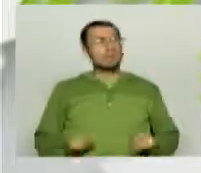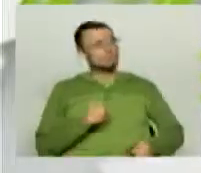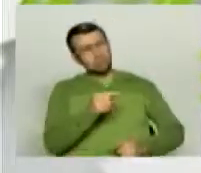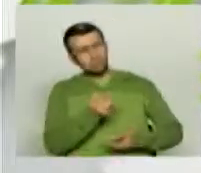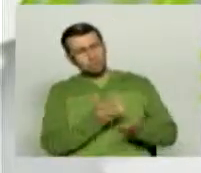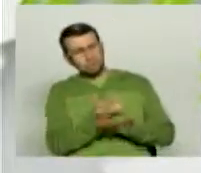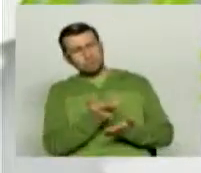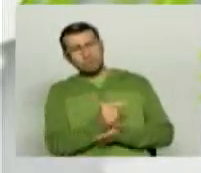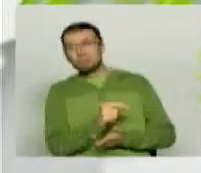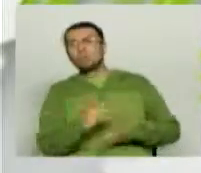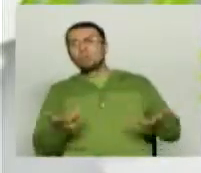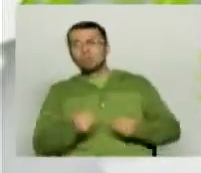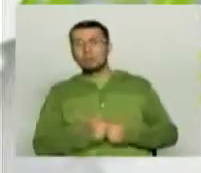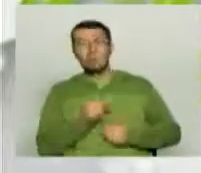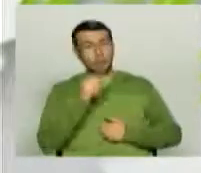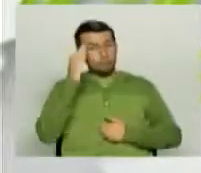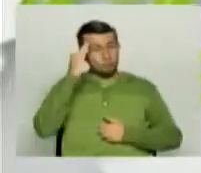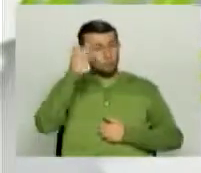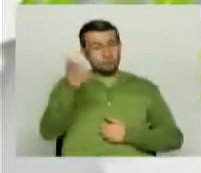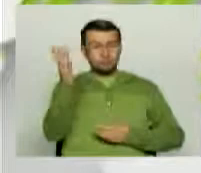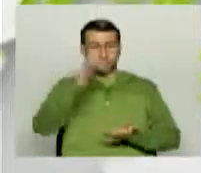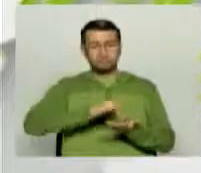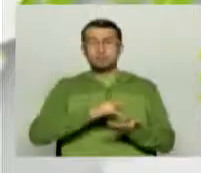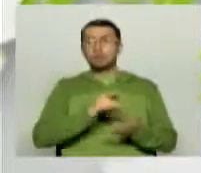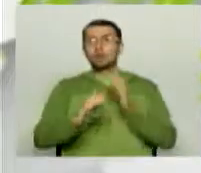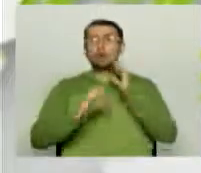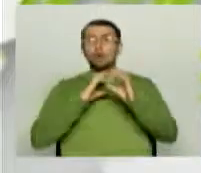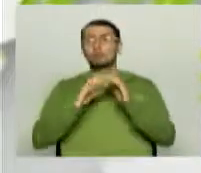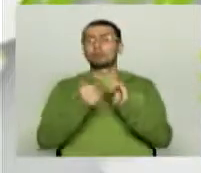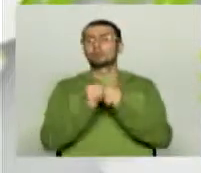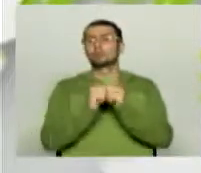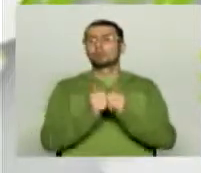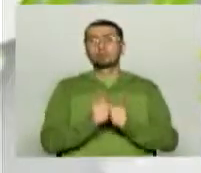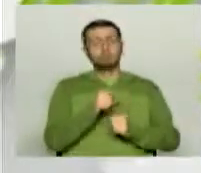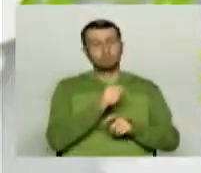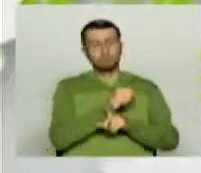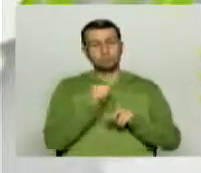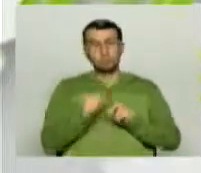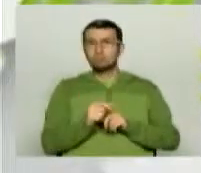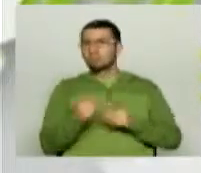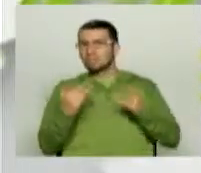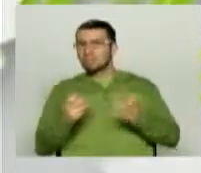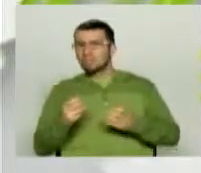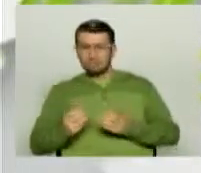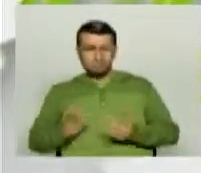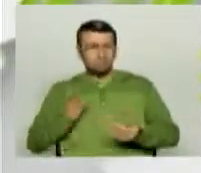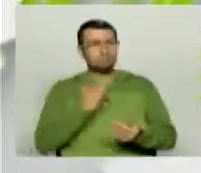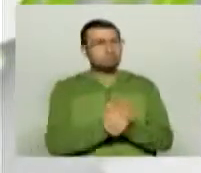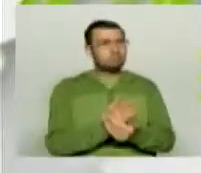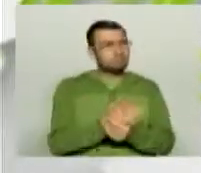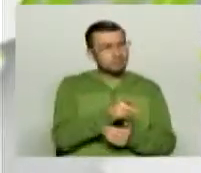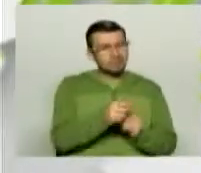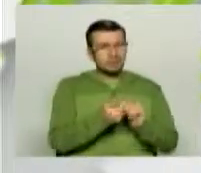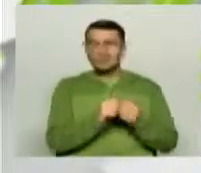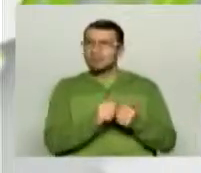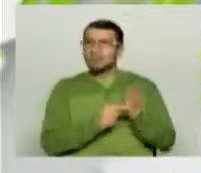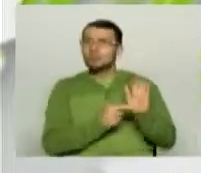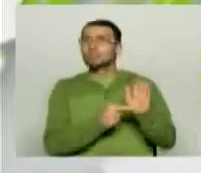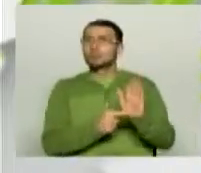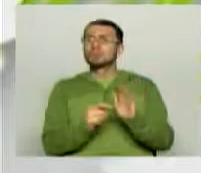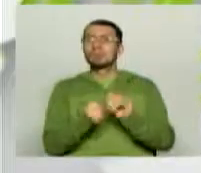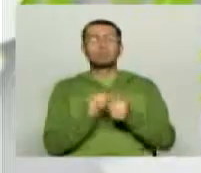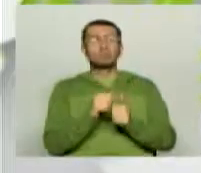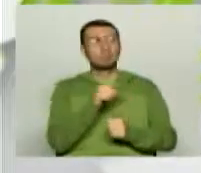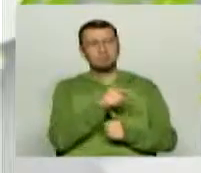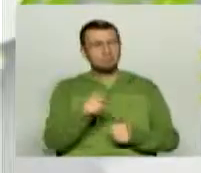usted le da a estos futuros profesionales de comunicación social que también quieren girar esa brújula hacia la parte de presentación deportiva?